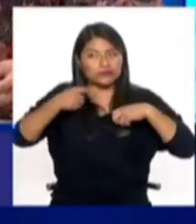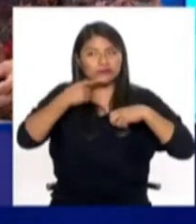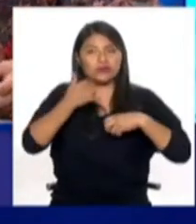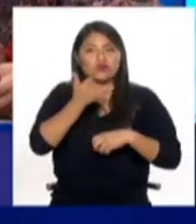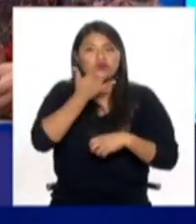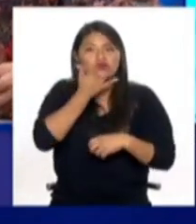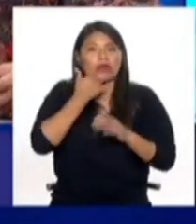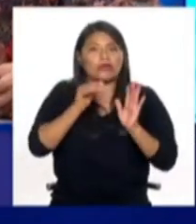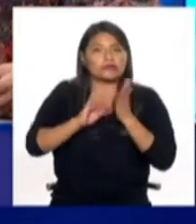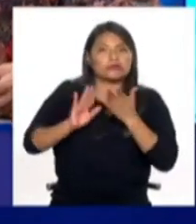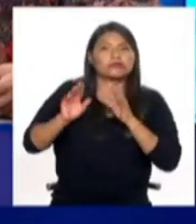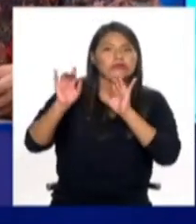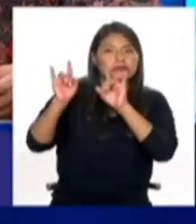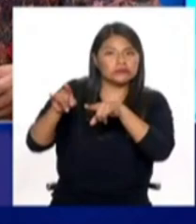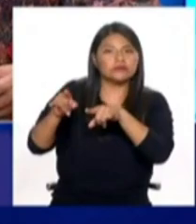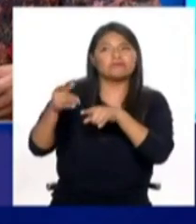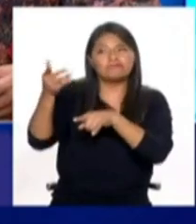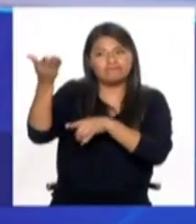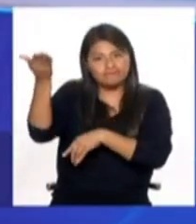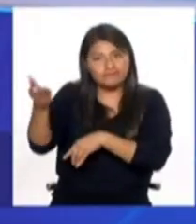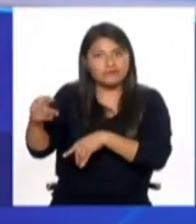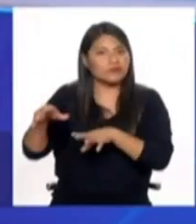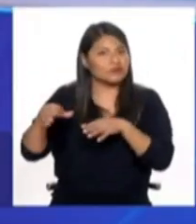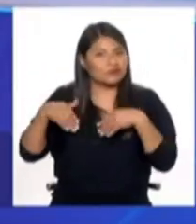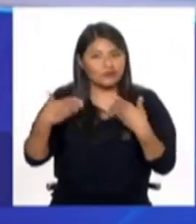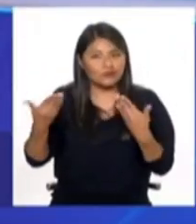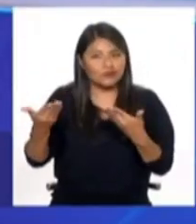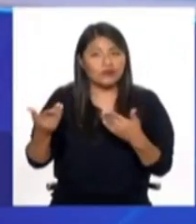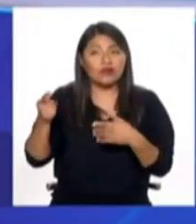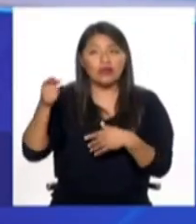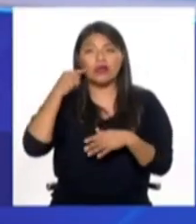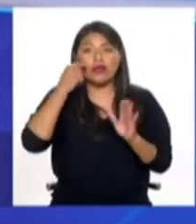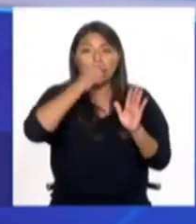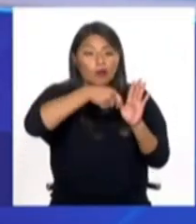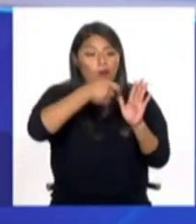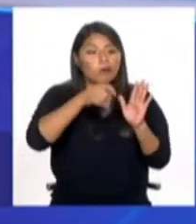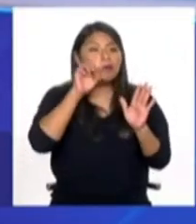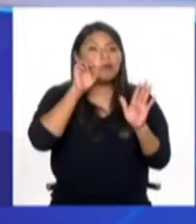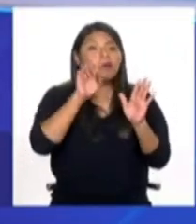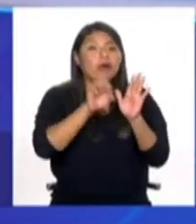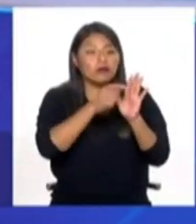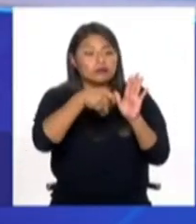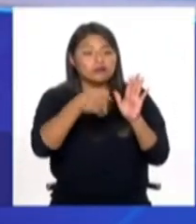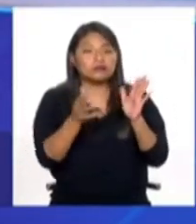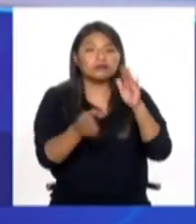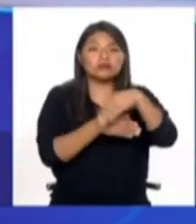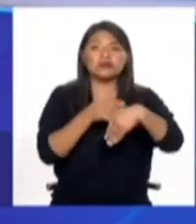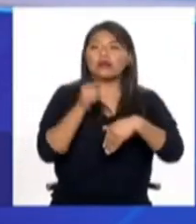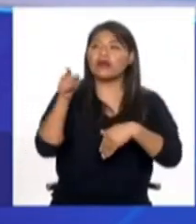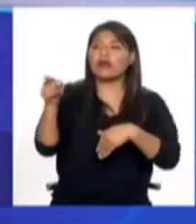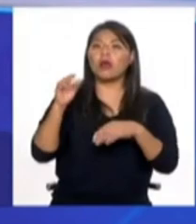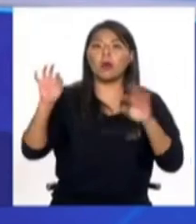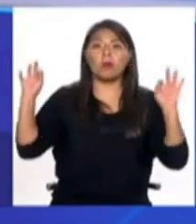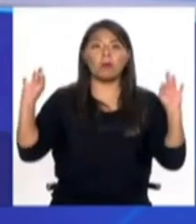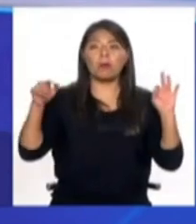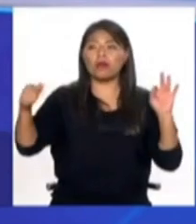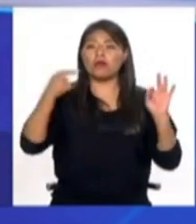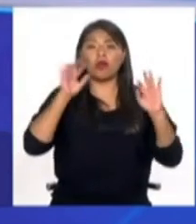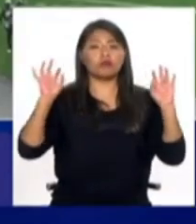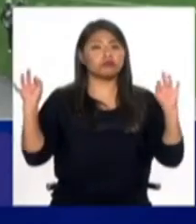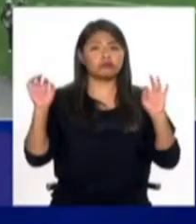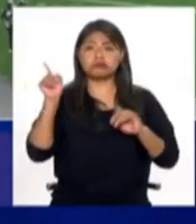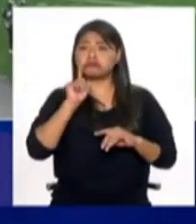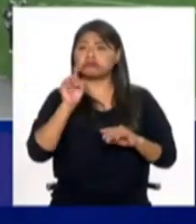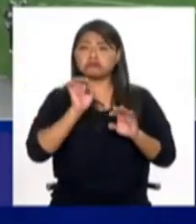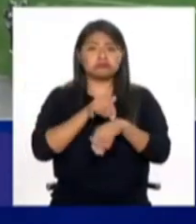que no podemos permitir. Es decir, si no hubiera un video, seguirían en la posición de que no hubo nada, de que es